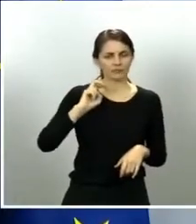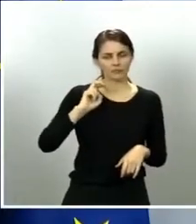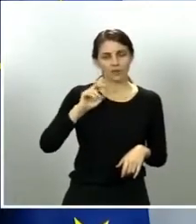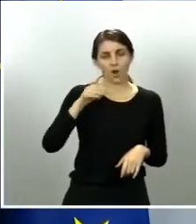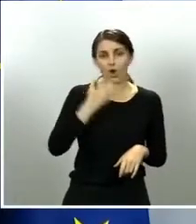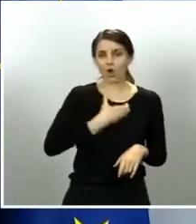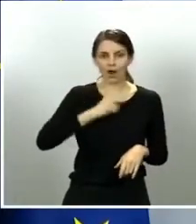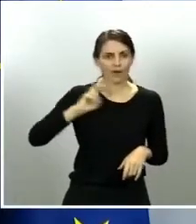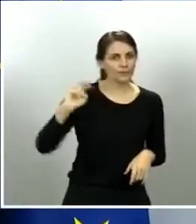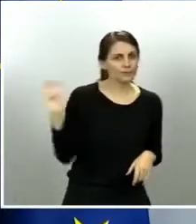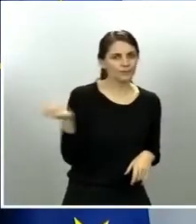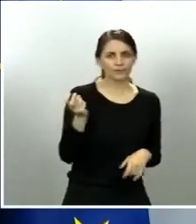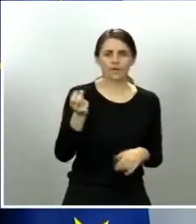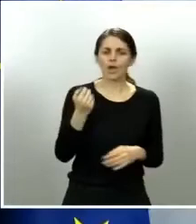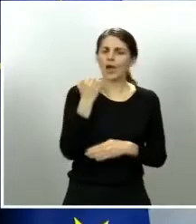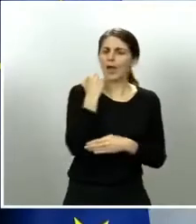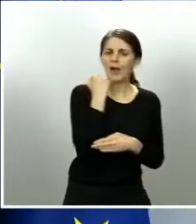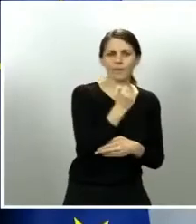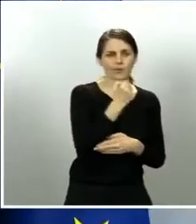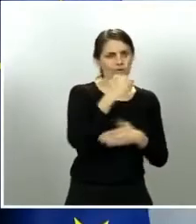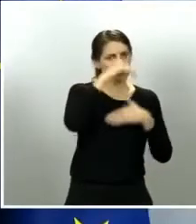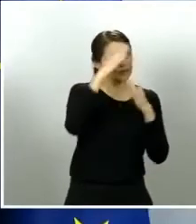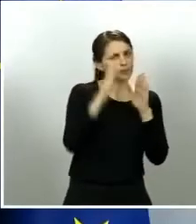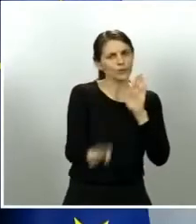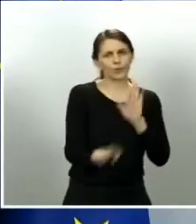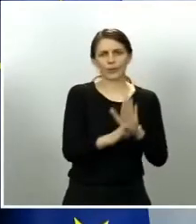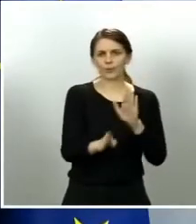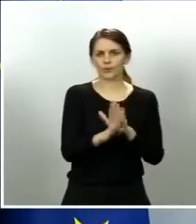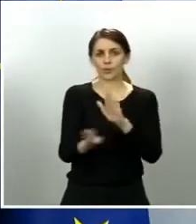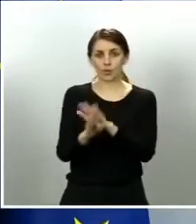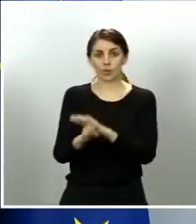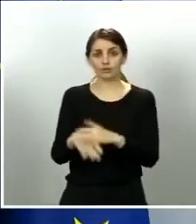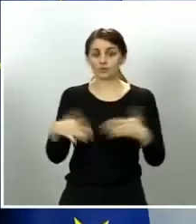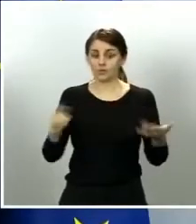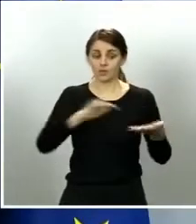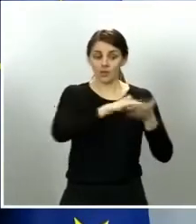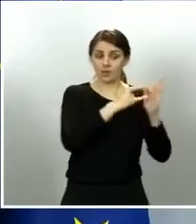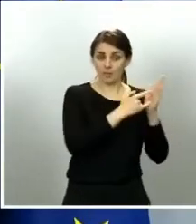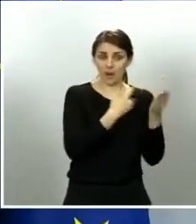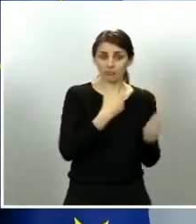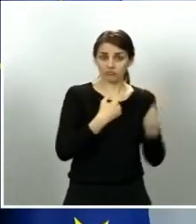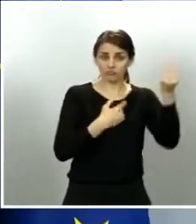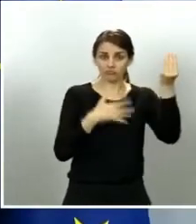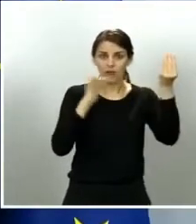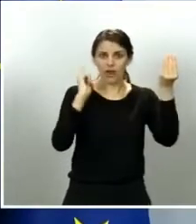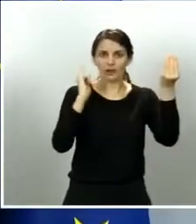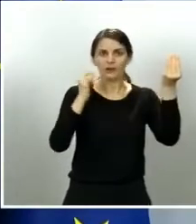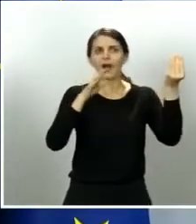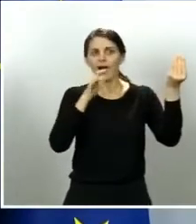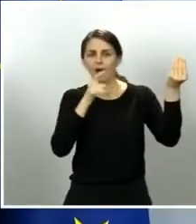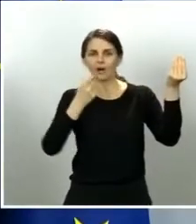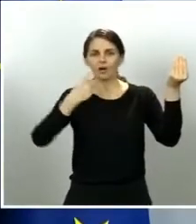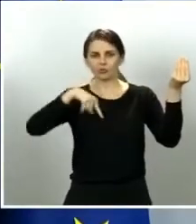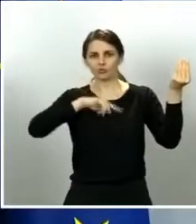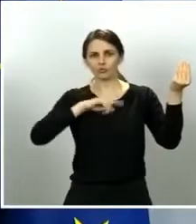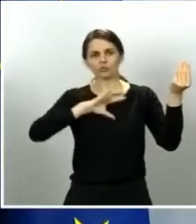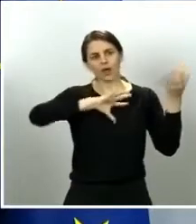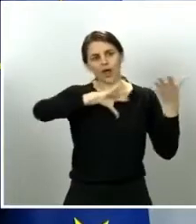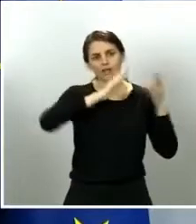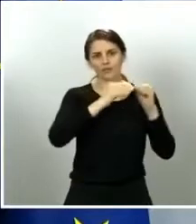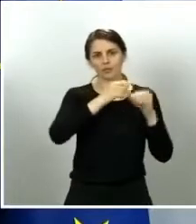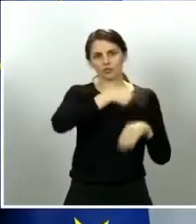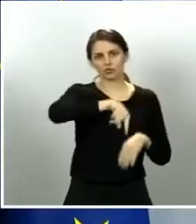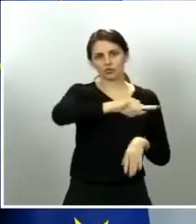dispositivos al plan que ya ha sido diseñado, aprobado por el gobierno, el plan de desescalamiento y que